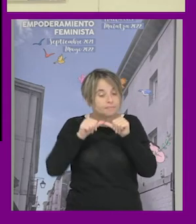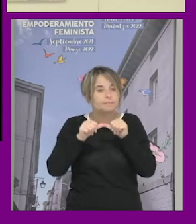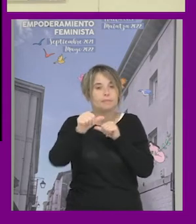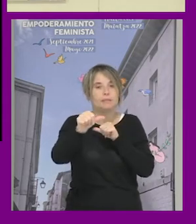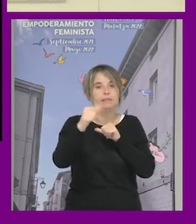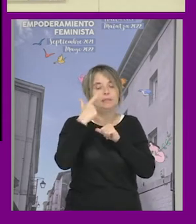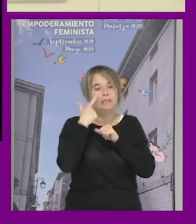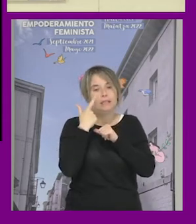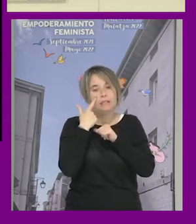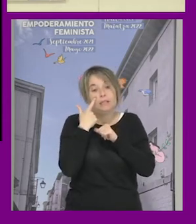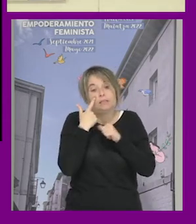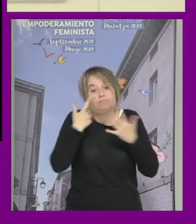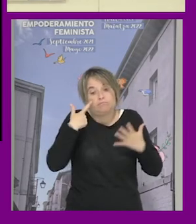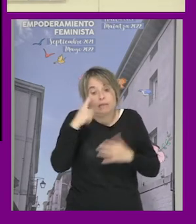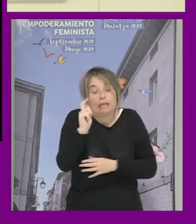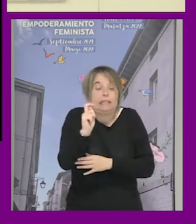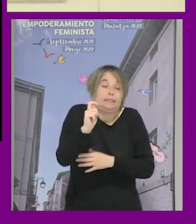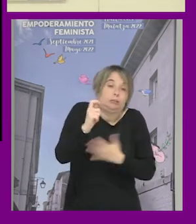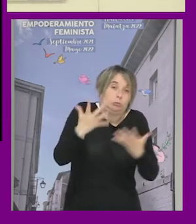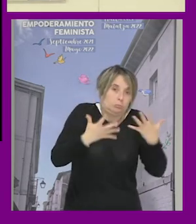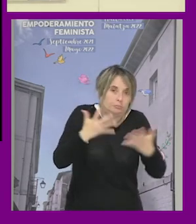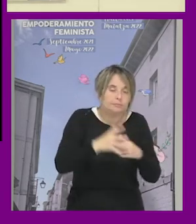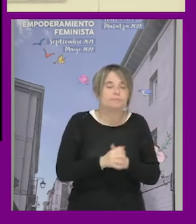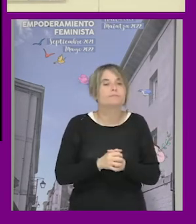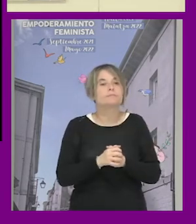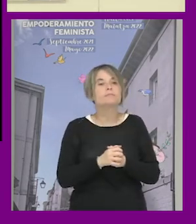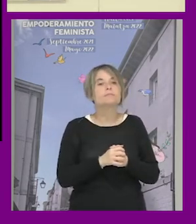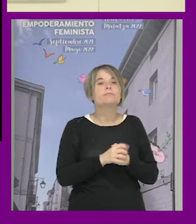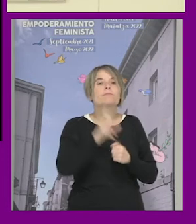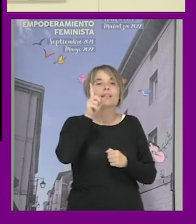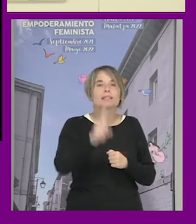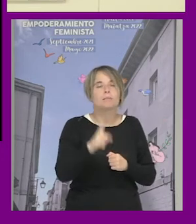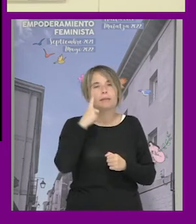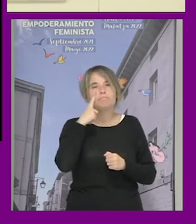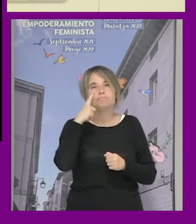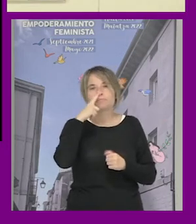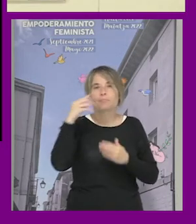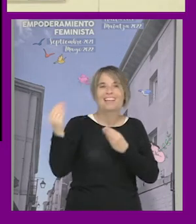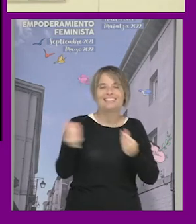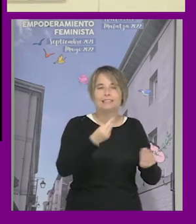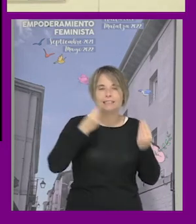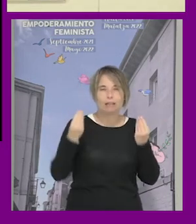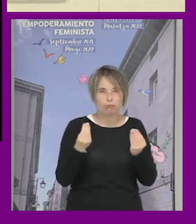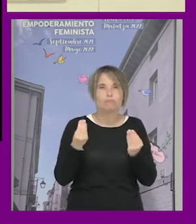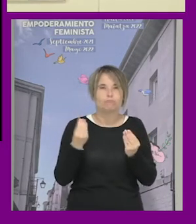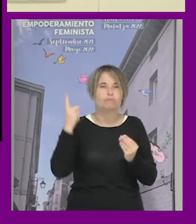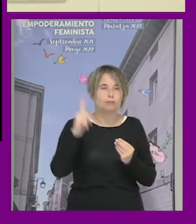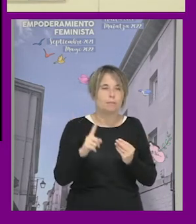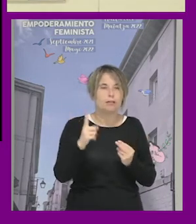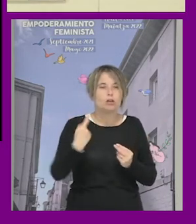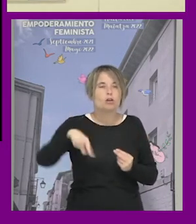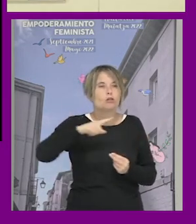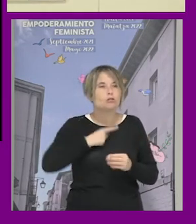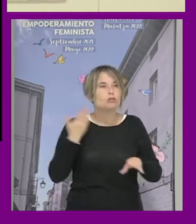hacia hasta lo que logramos también fue interesante porque a veces da la sentación y nosotros la teníamos de decir tenemos que